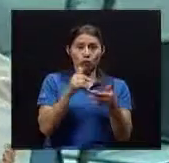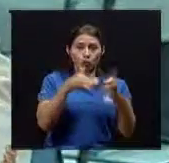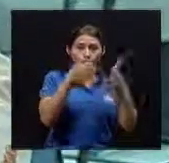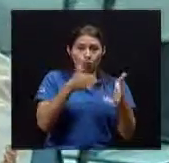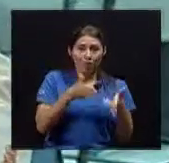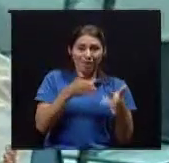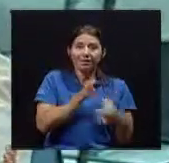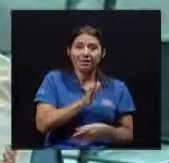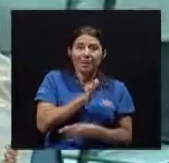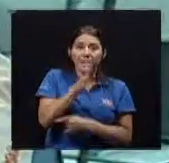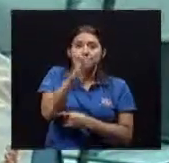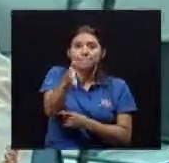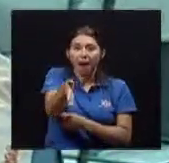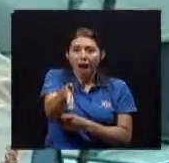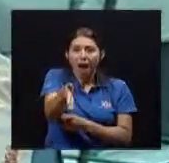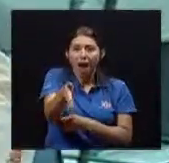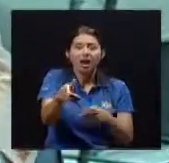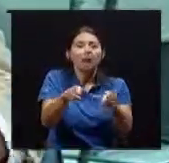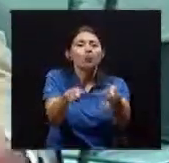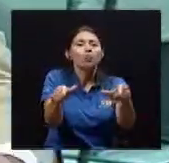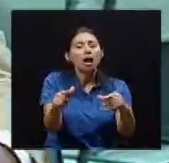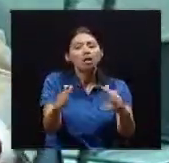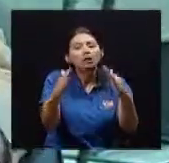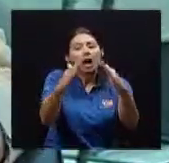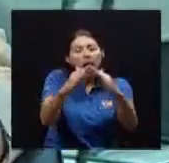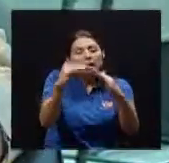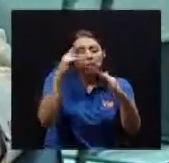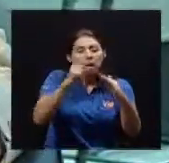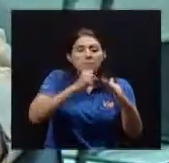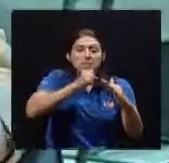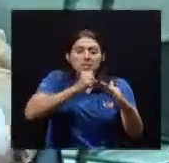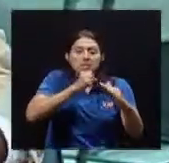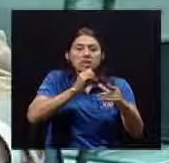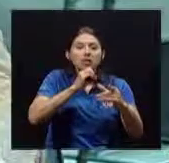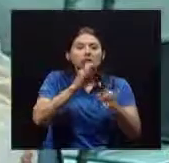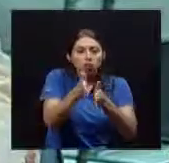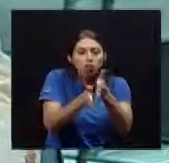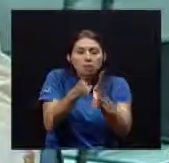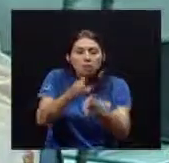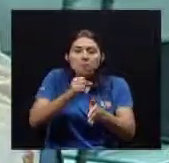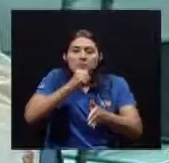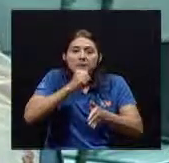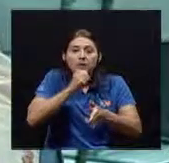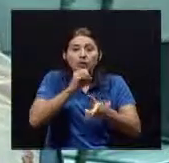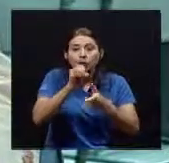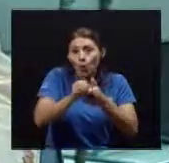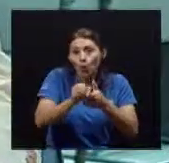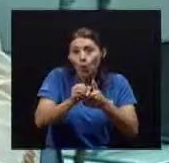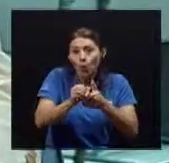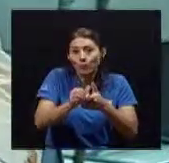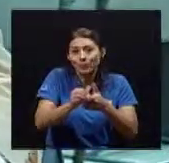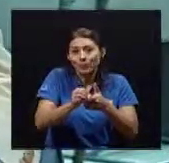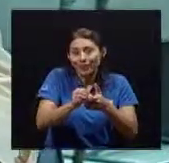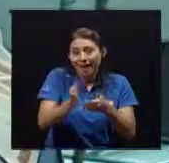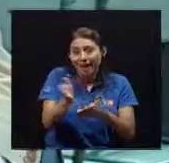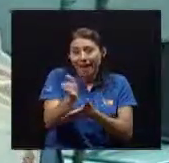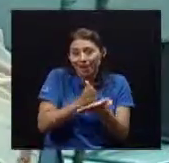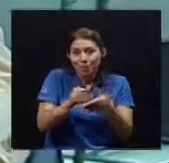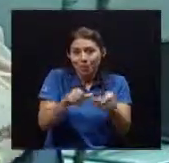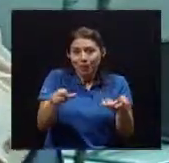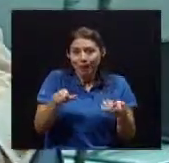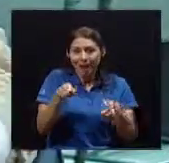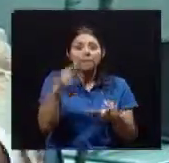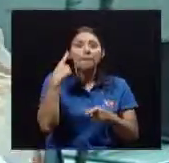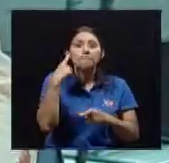Ya sea A los Asilos de ancianos O algunos Hogares diurnos De